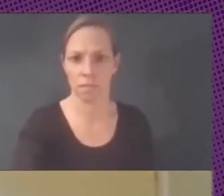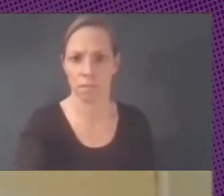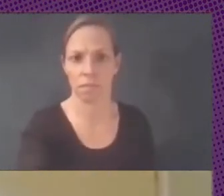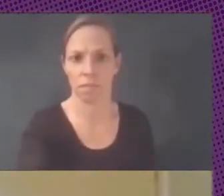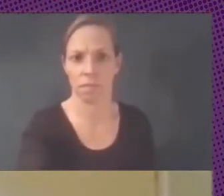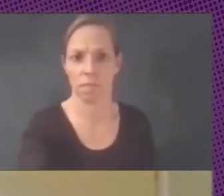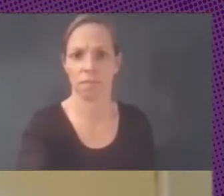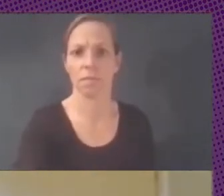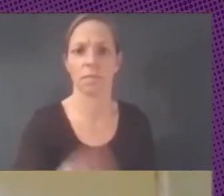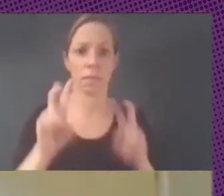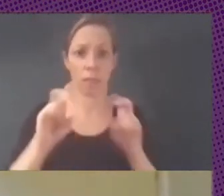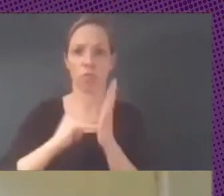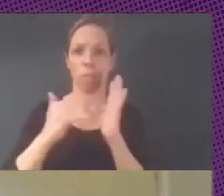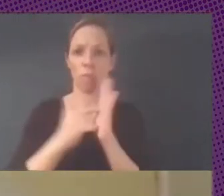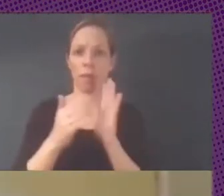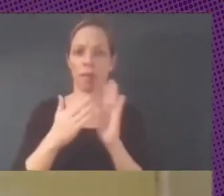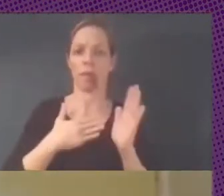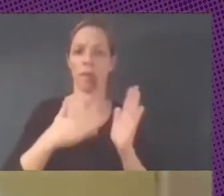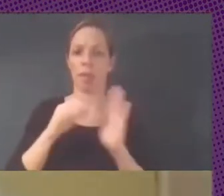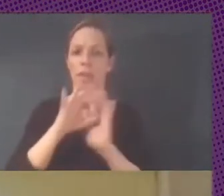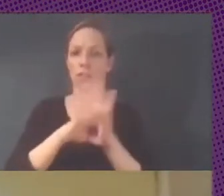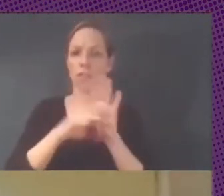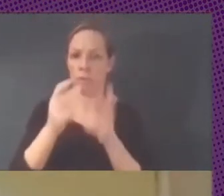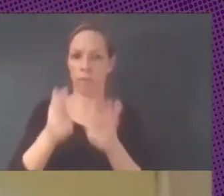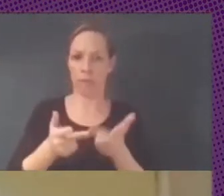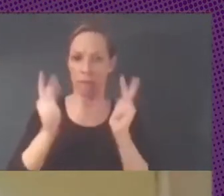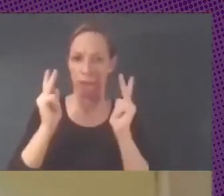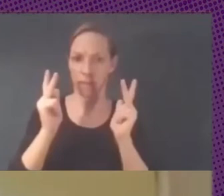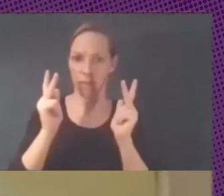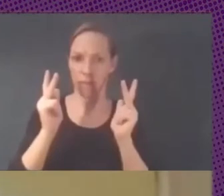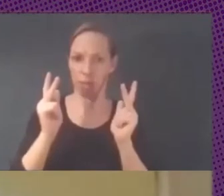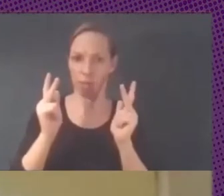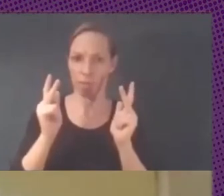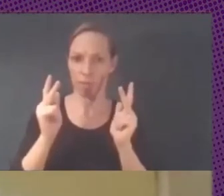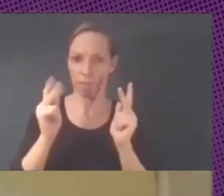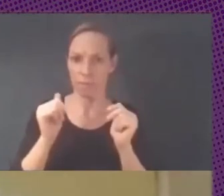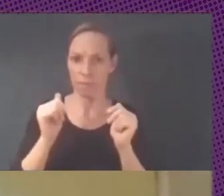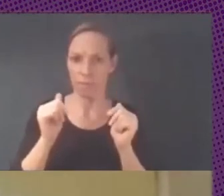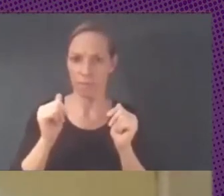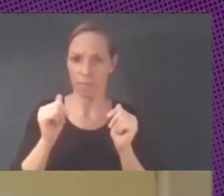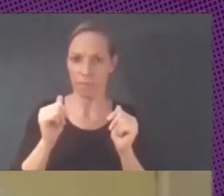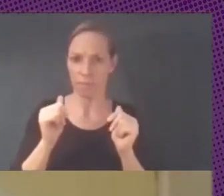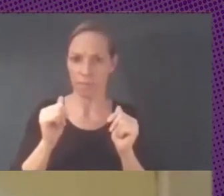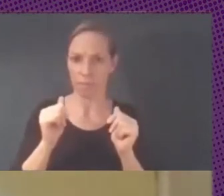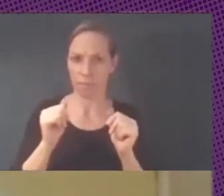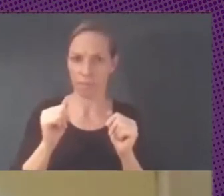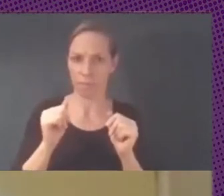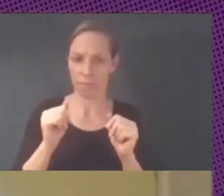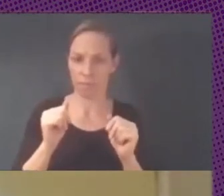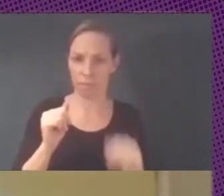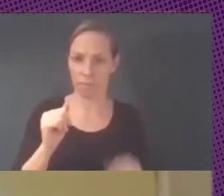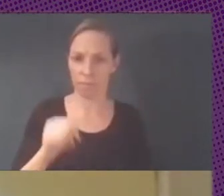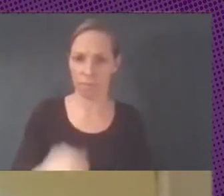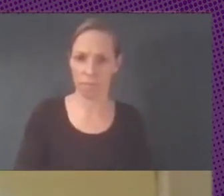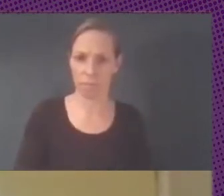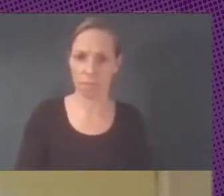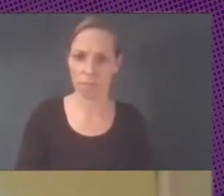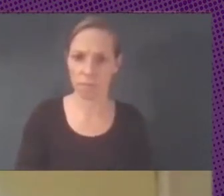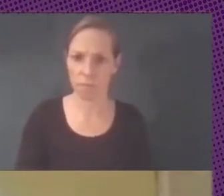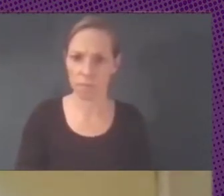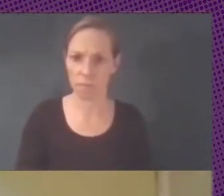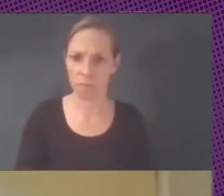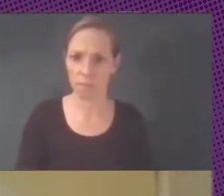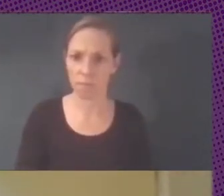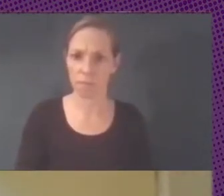empezamos la adopción por parte del gobierno en 2004 y hicimos muchos